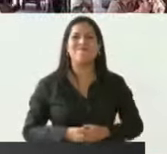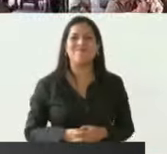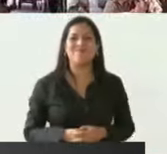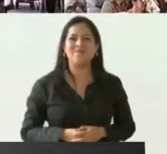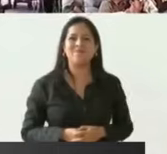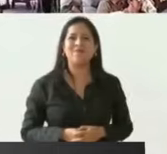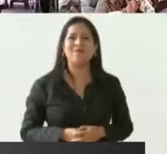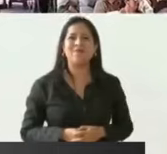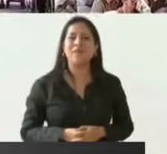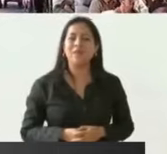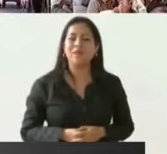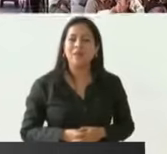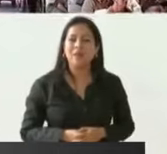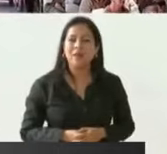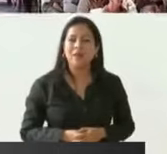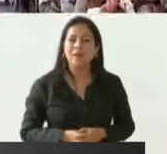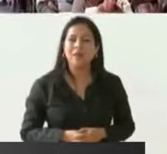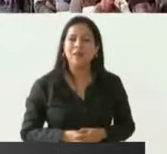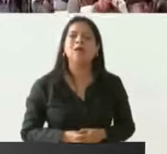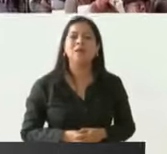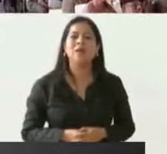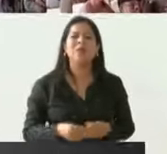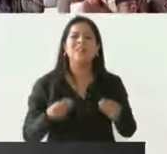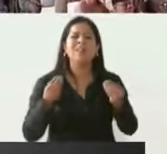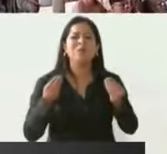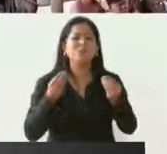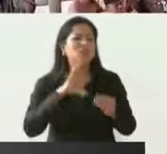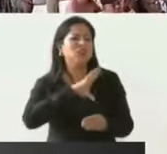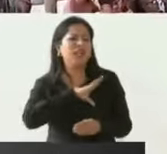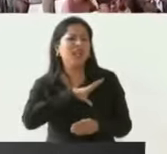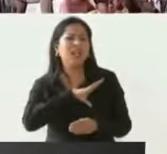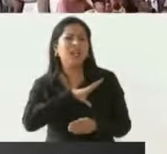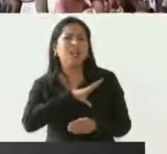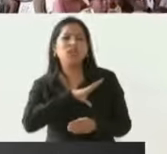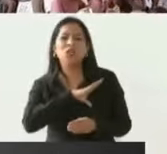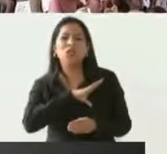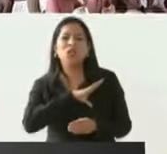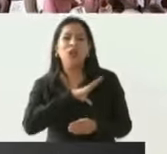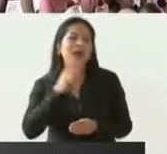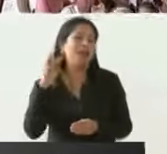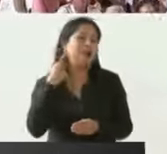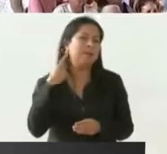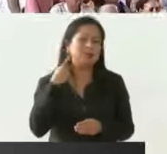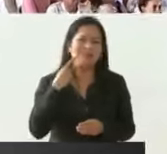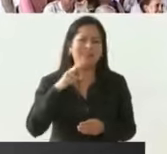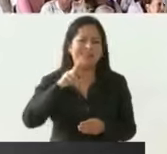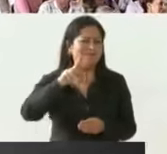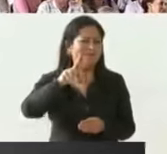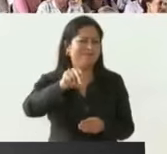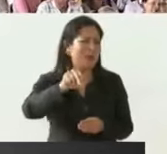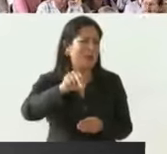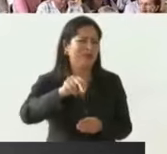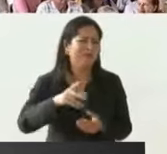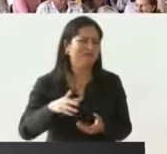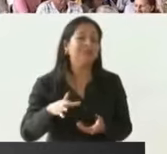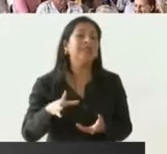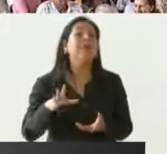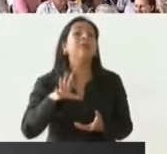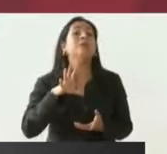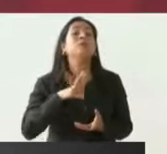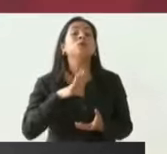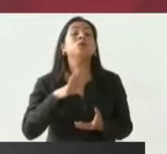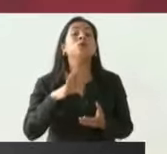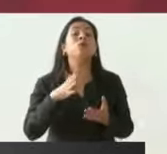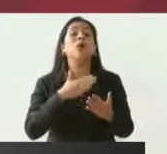mucho cariño no hay que tenerle mucho